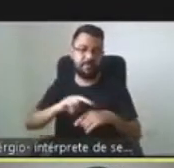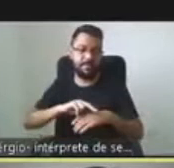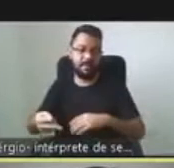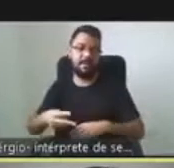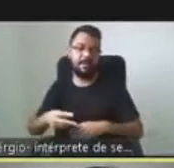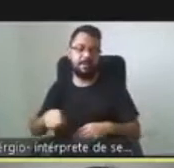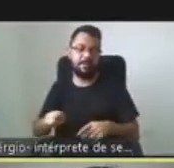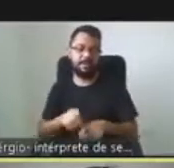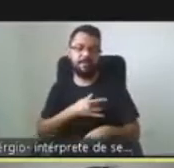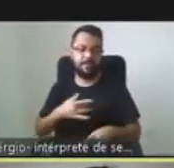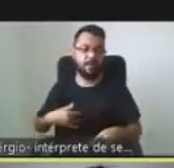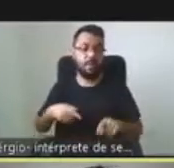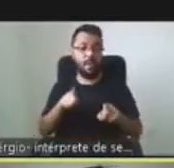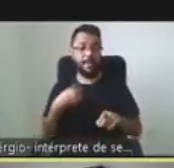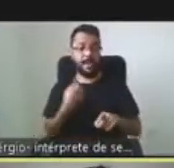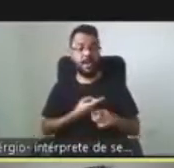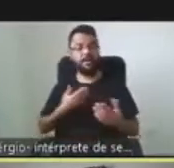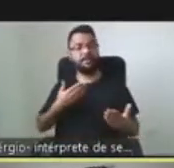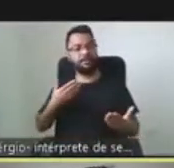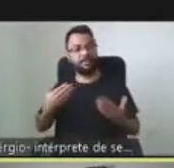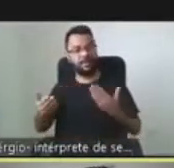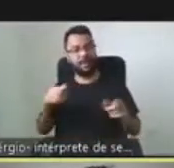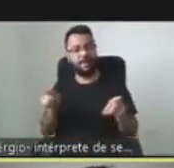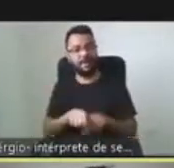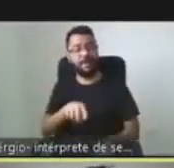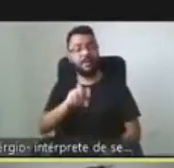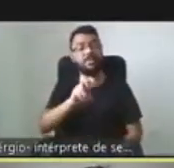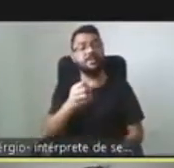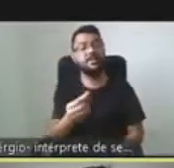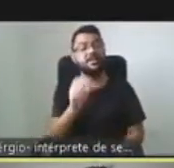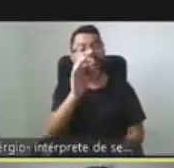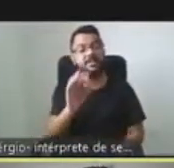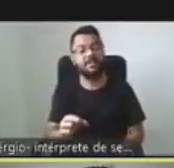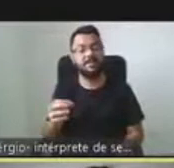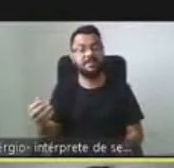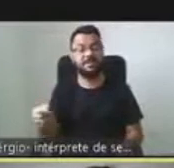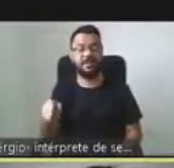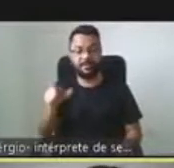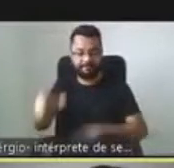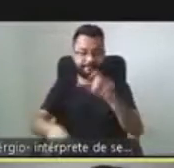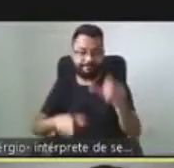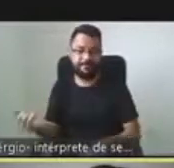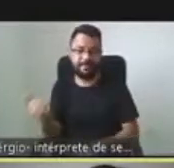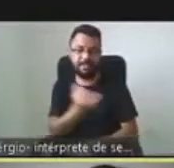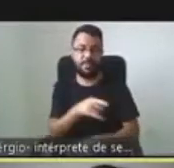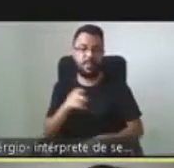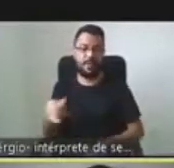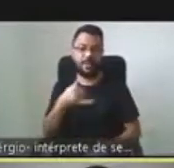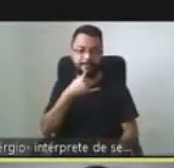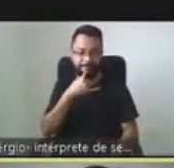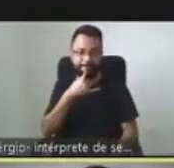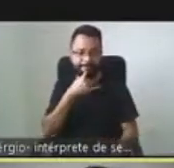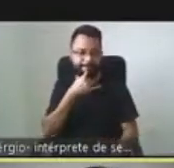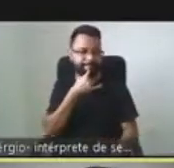importa mucho a los psicólogos, un 56 por ciento refirió que con cierta frecuencia se siente infeliz o